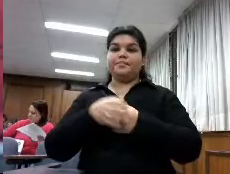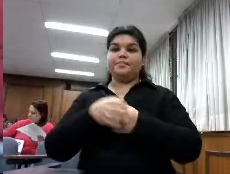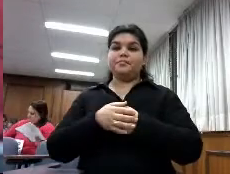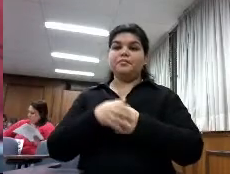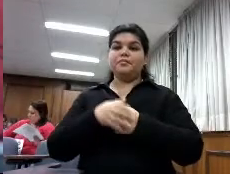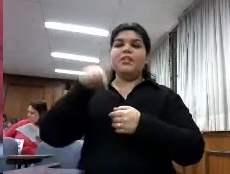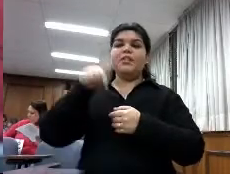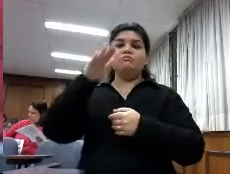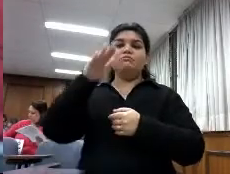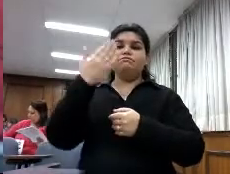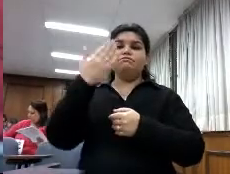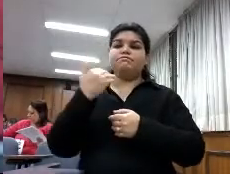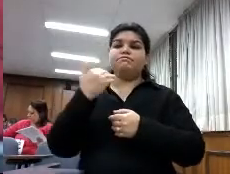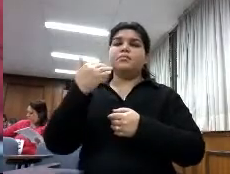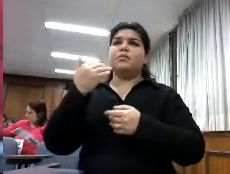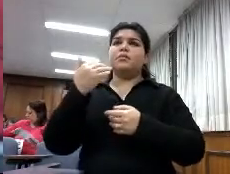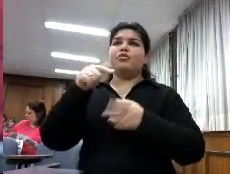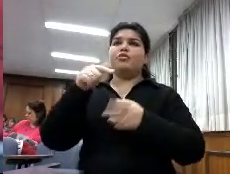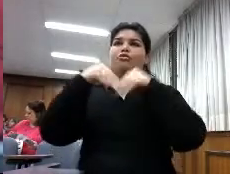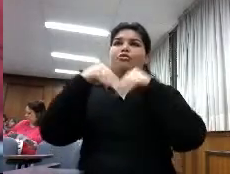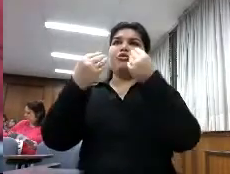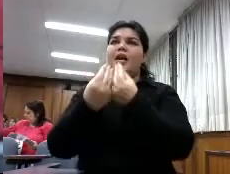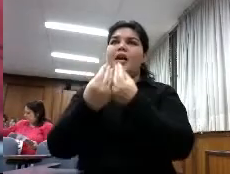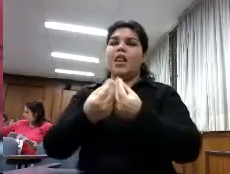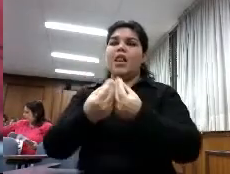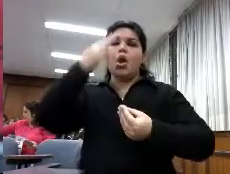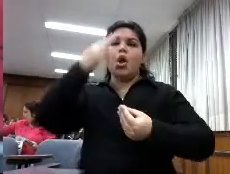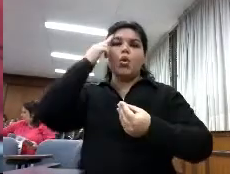nueve conferencias que hago en esta gira